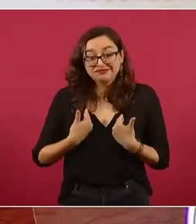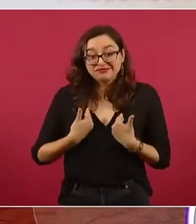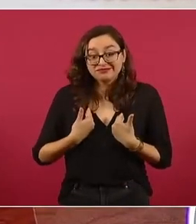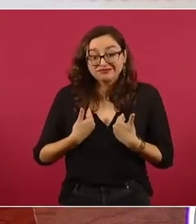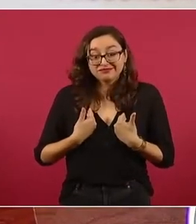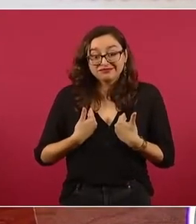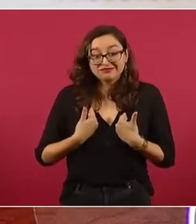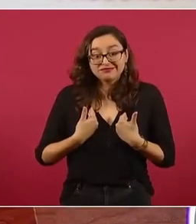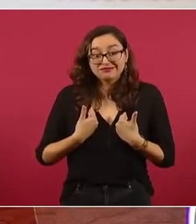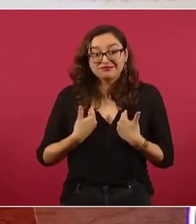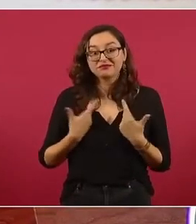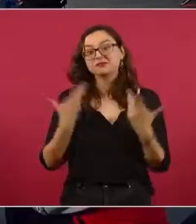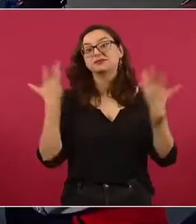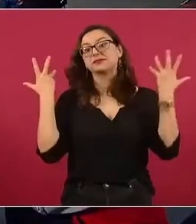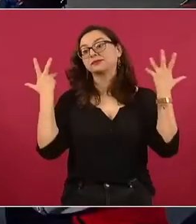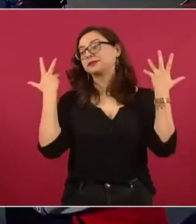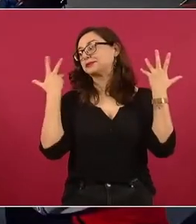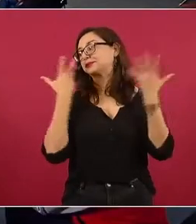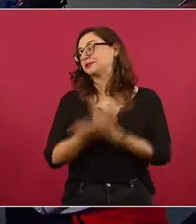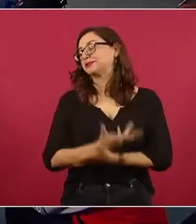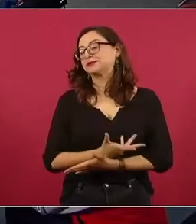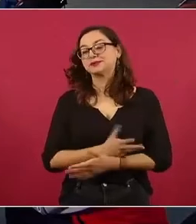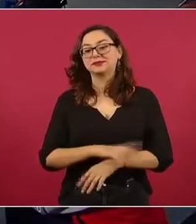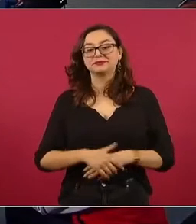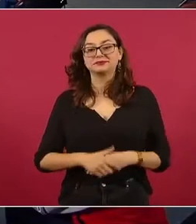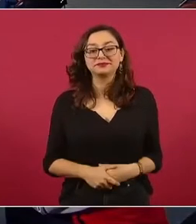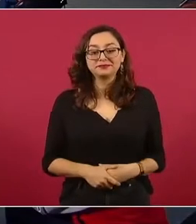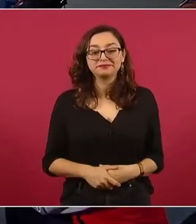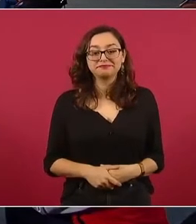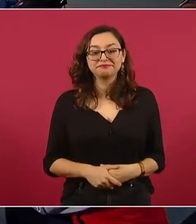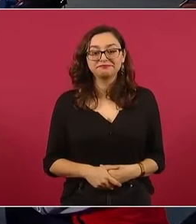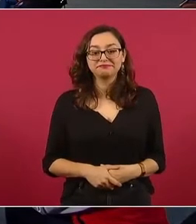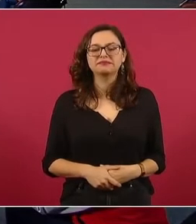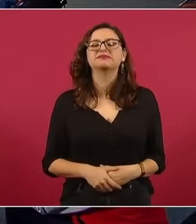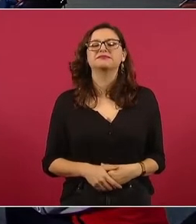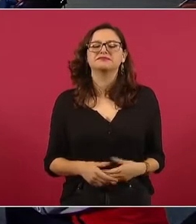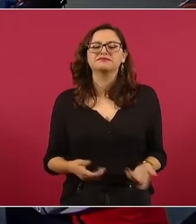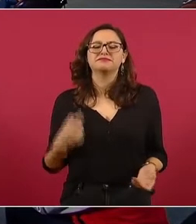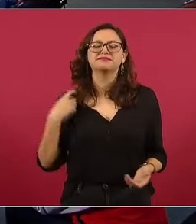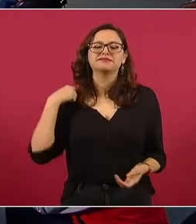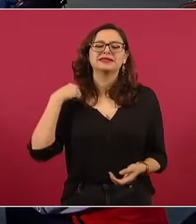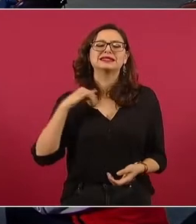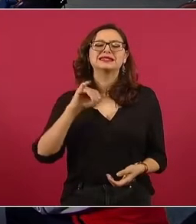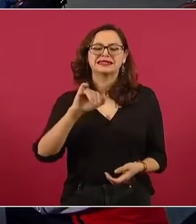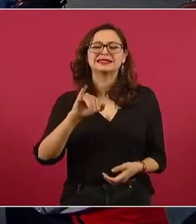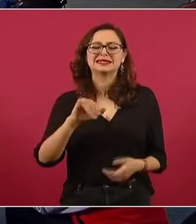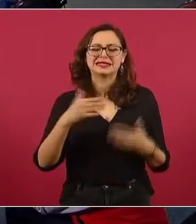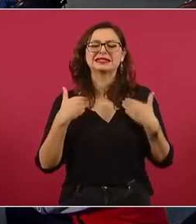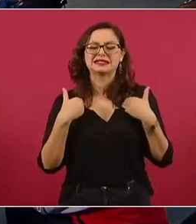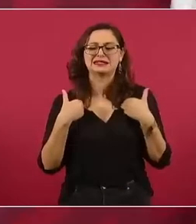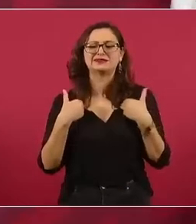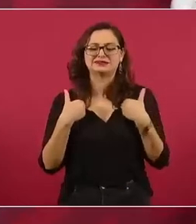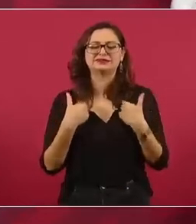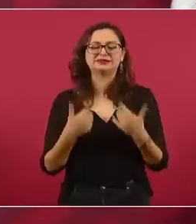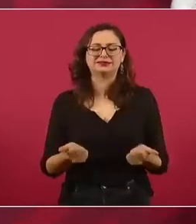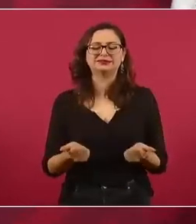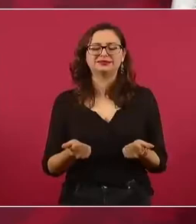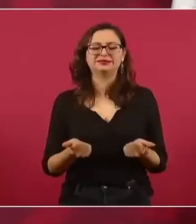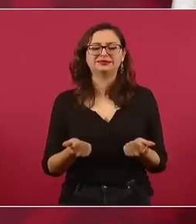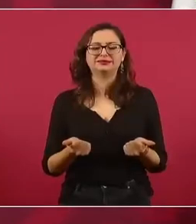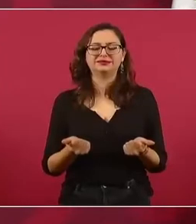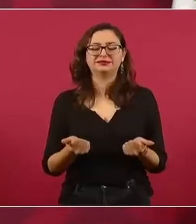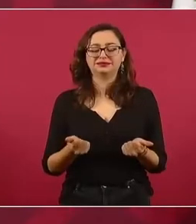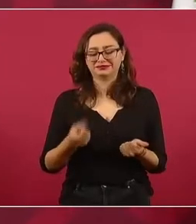Pero lo entiendo porque tengo una